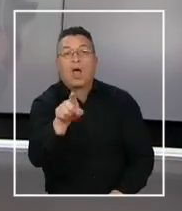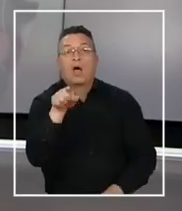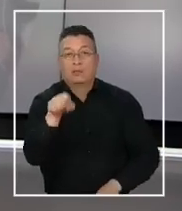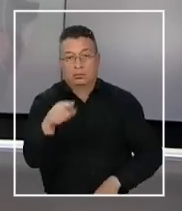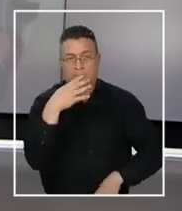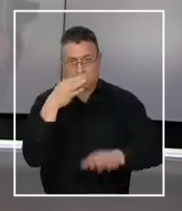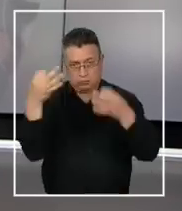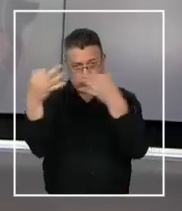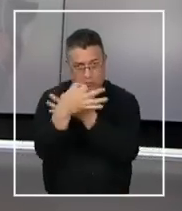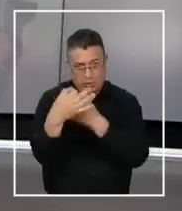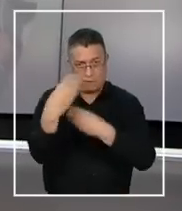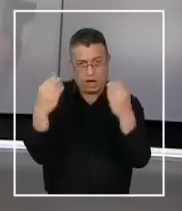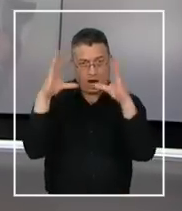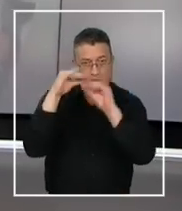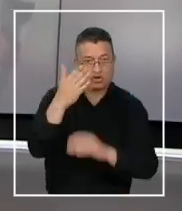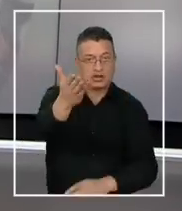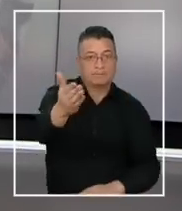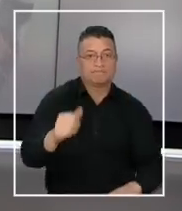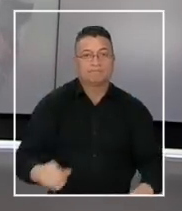Yesenia, buenas noches.